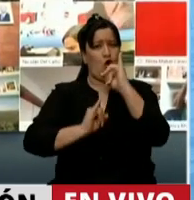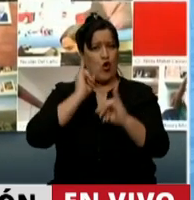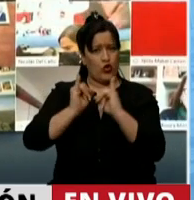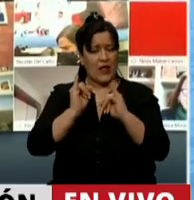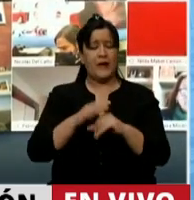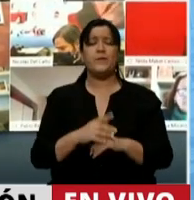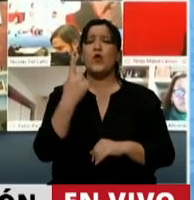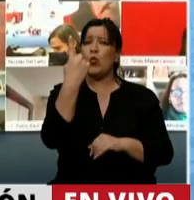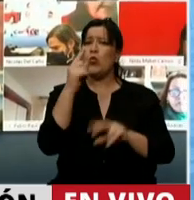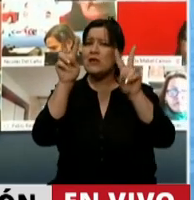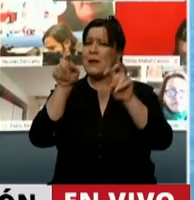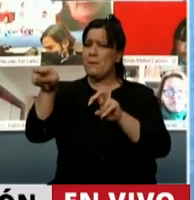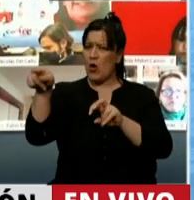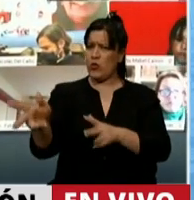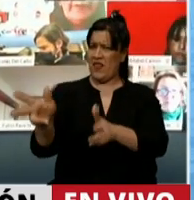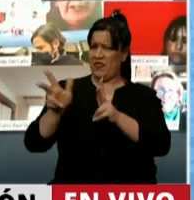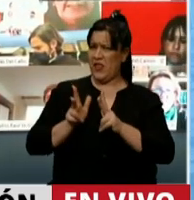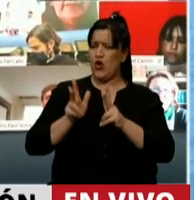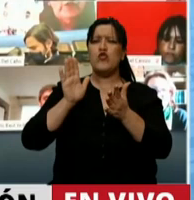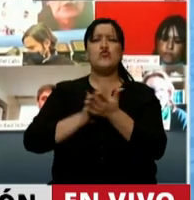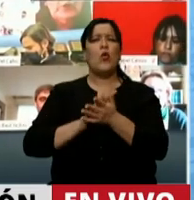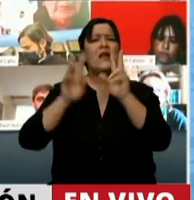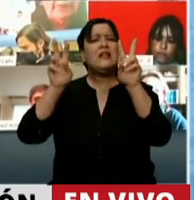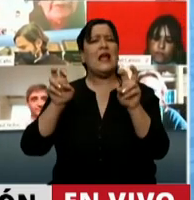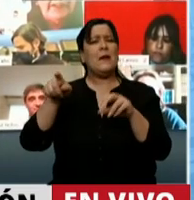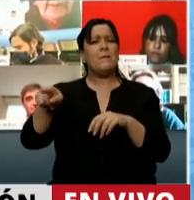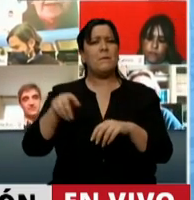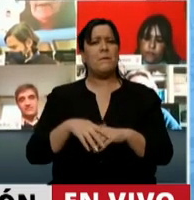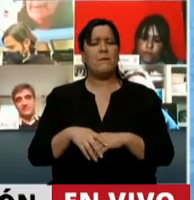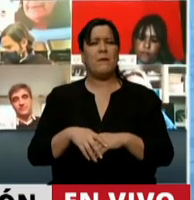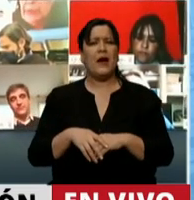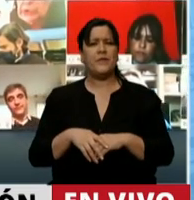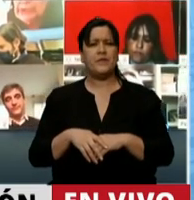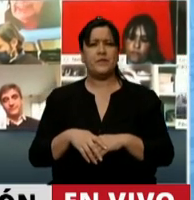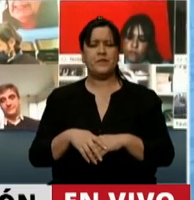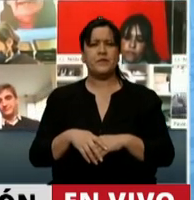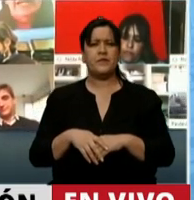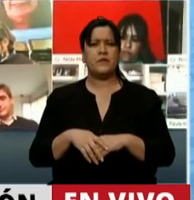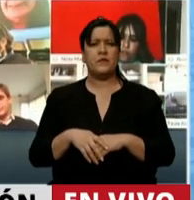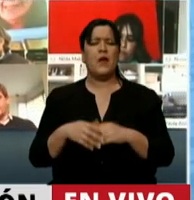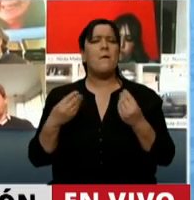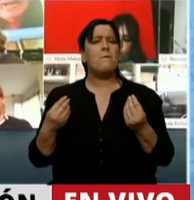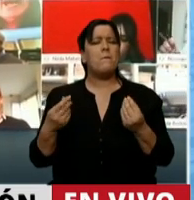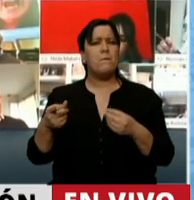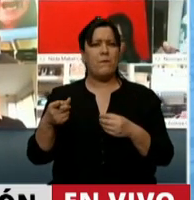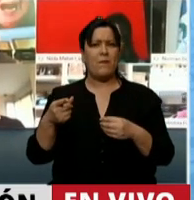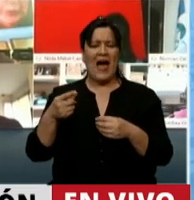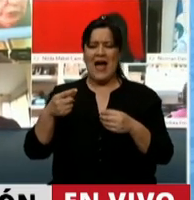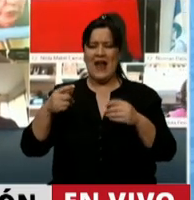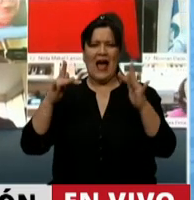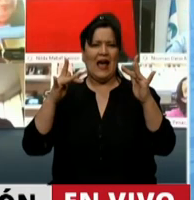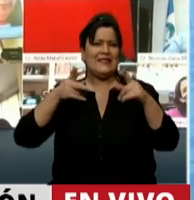aspectos que usted planteaba, que era esta red o la accesibilidad, más que nada a las nuevas